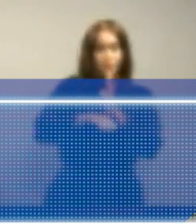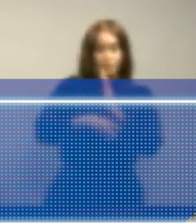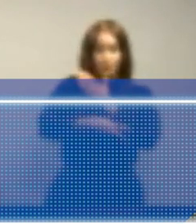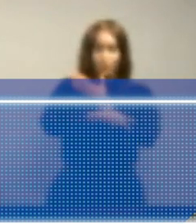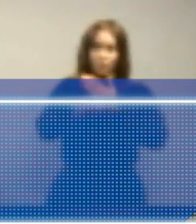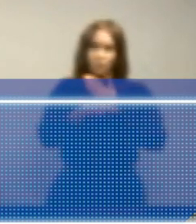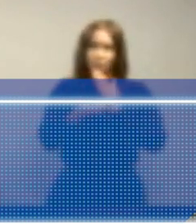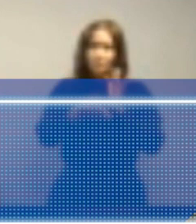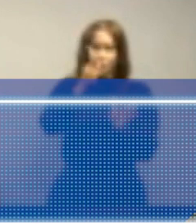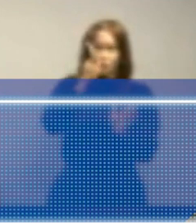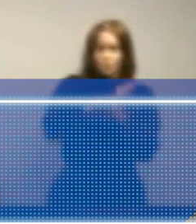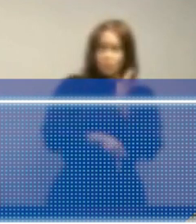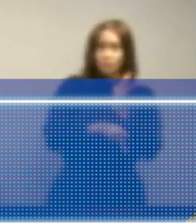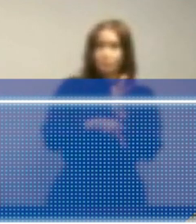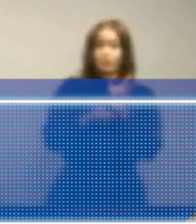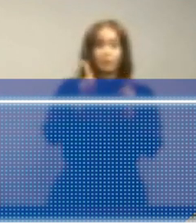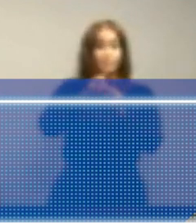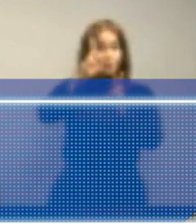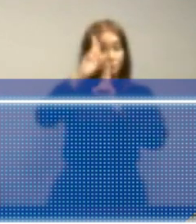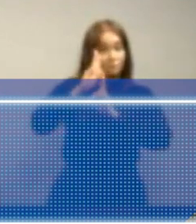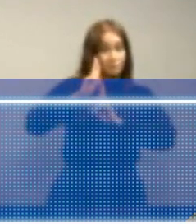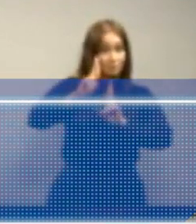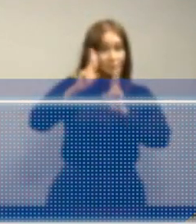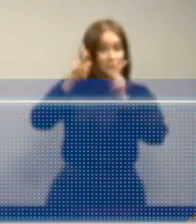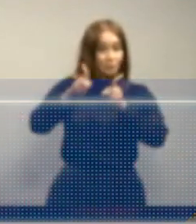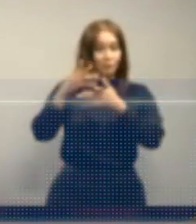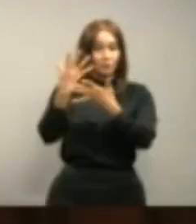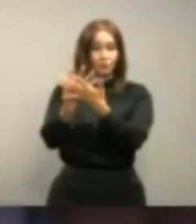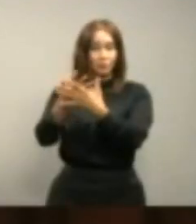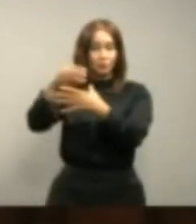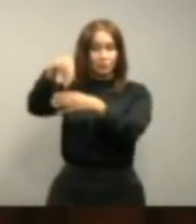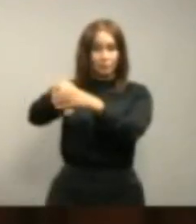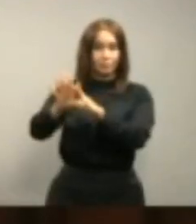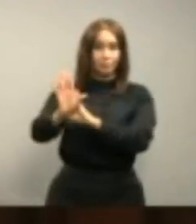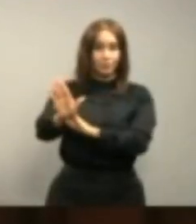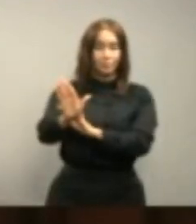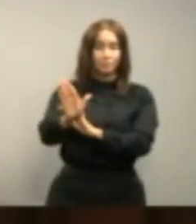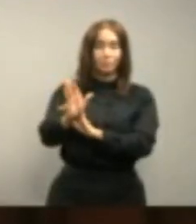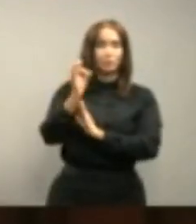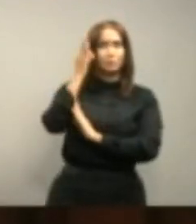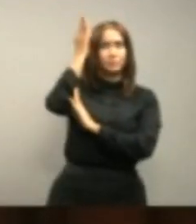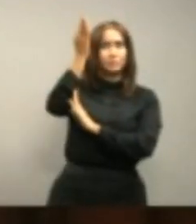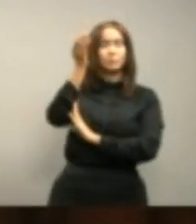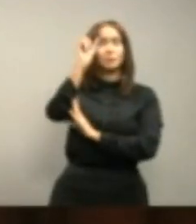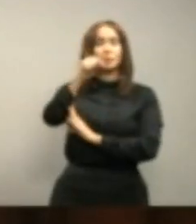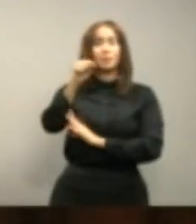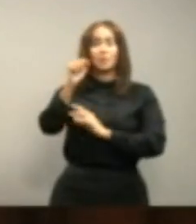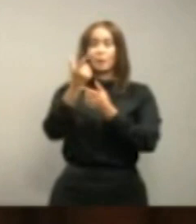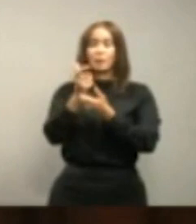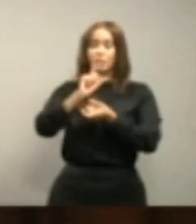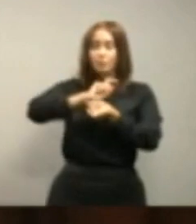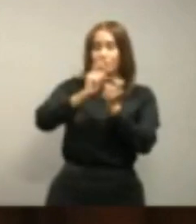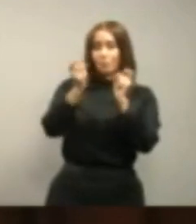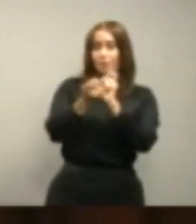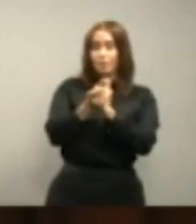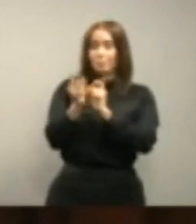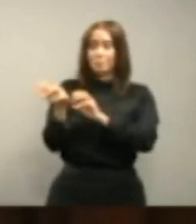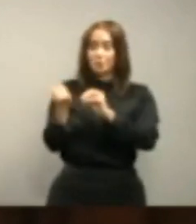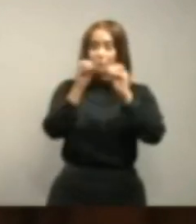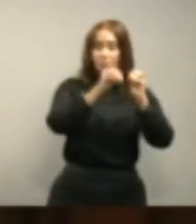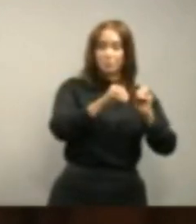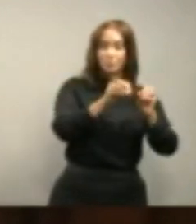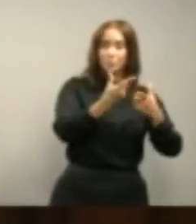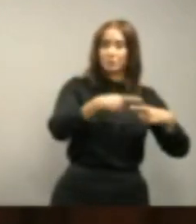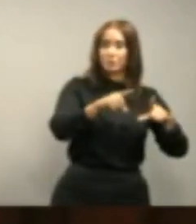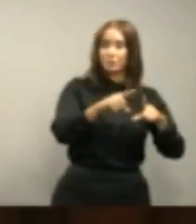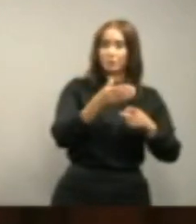la dignidad de las personas en conflicto con la ley penal y su posible reinserción social, así como sobre todo la protección de las víctimas